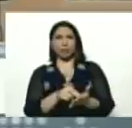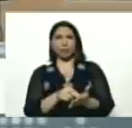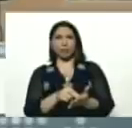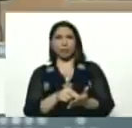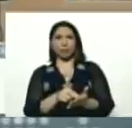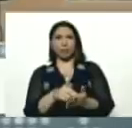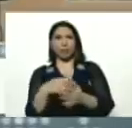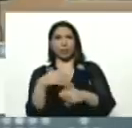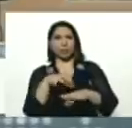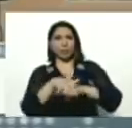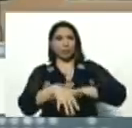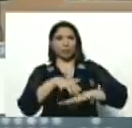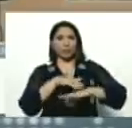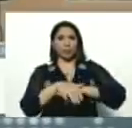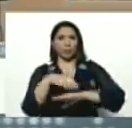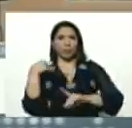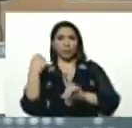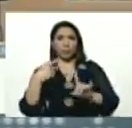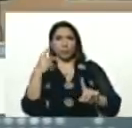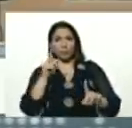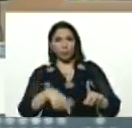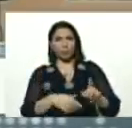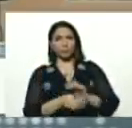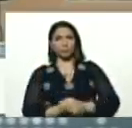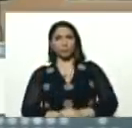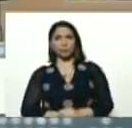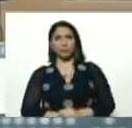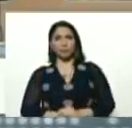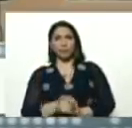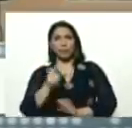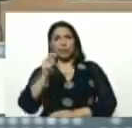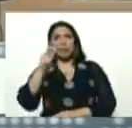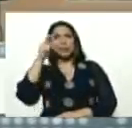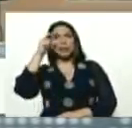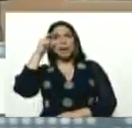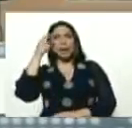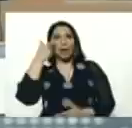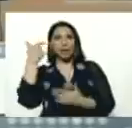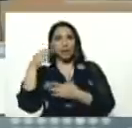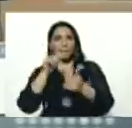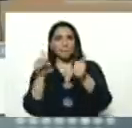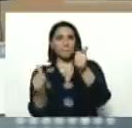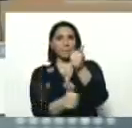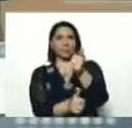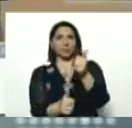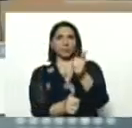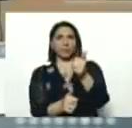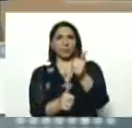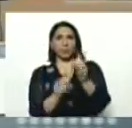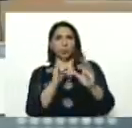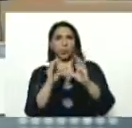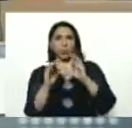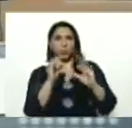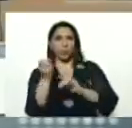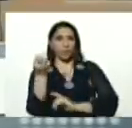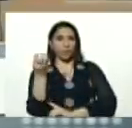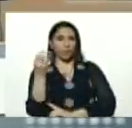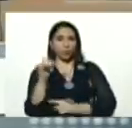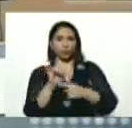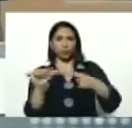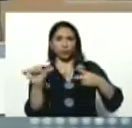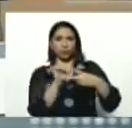Tania Díaz, Tania Díaz, nuestra vicepresidenta de Comunicación, también tiene unos foros semanales, Tania, ¿verdad?